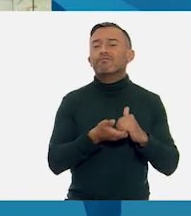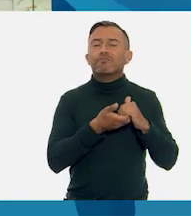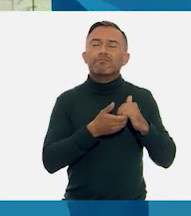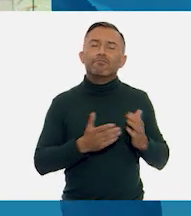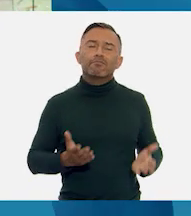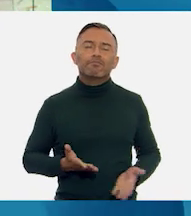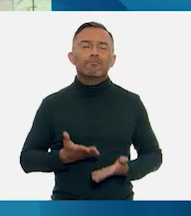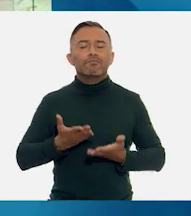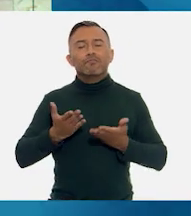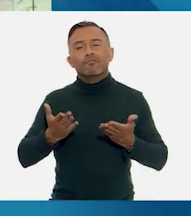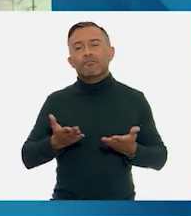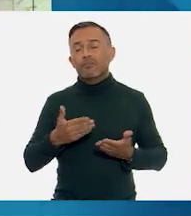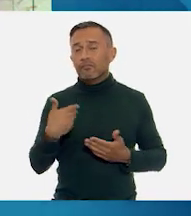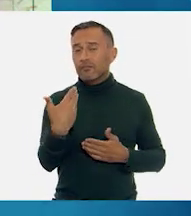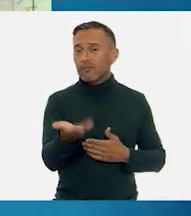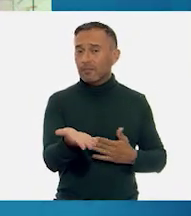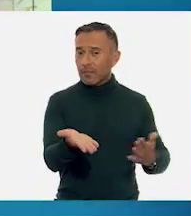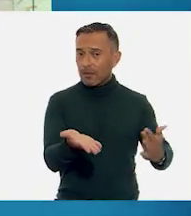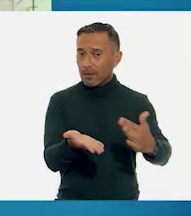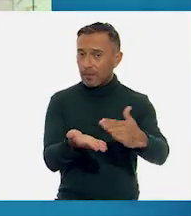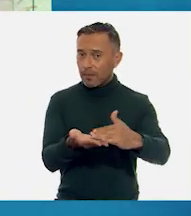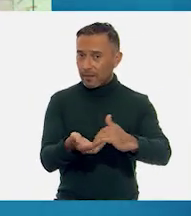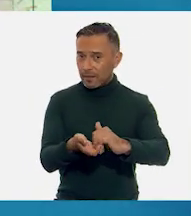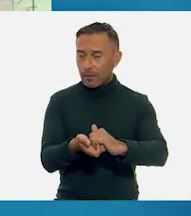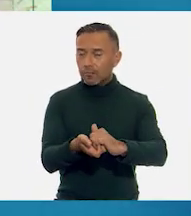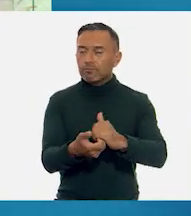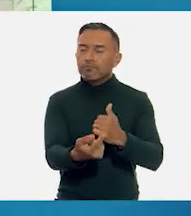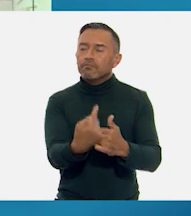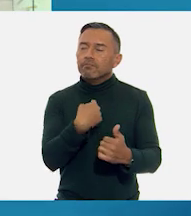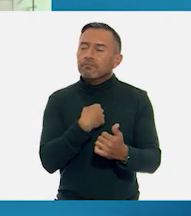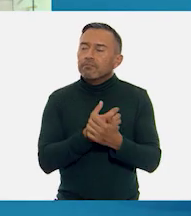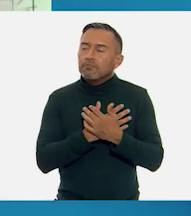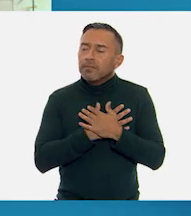Dame la mano y me amarás.